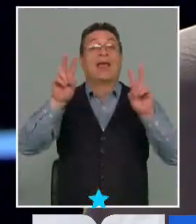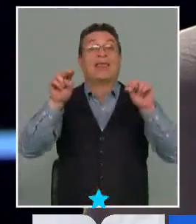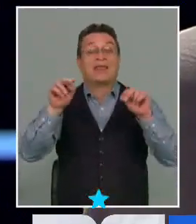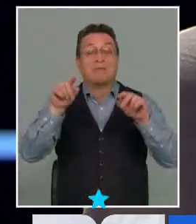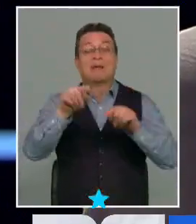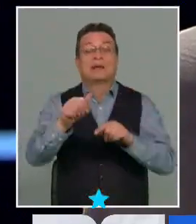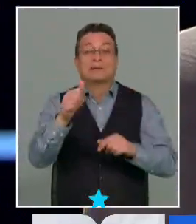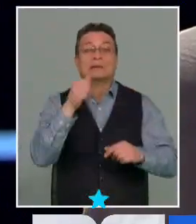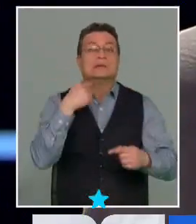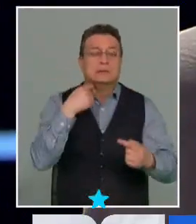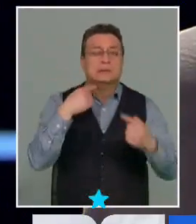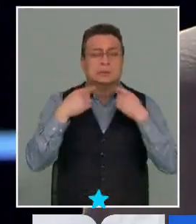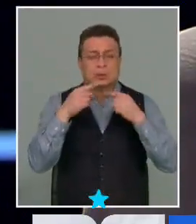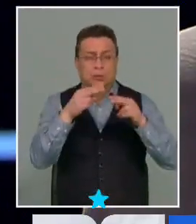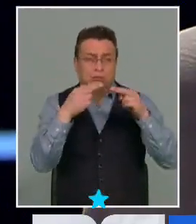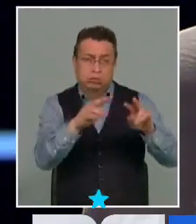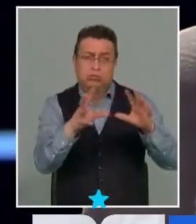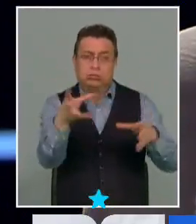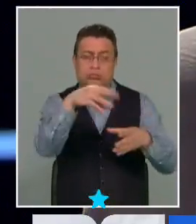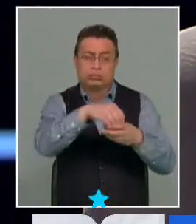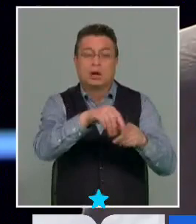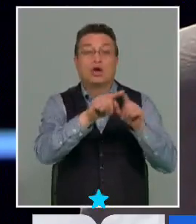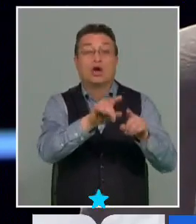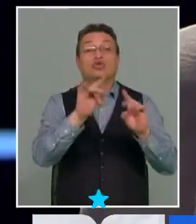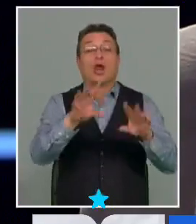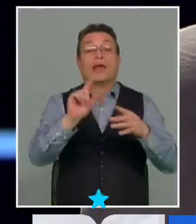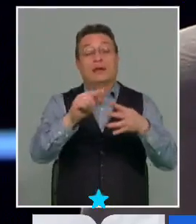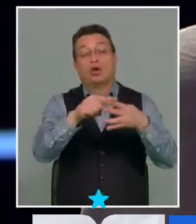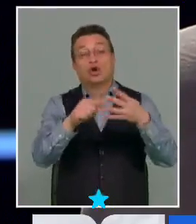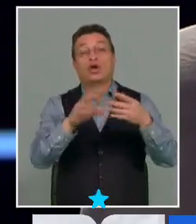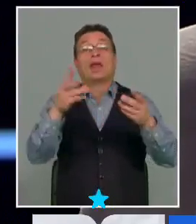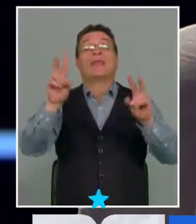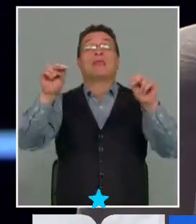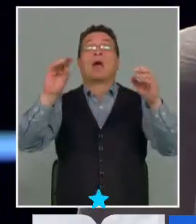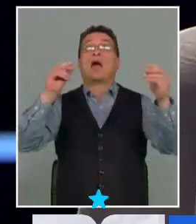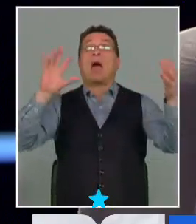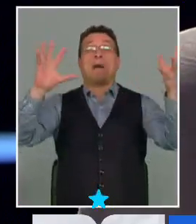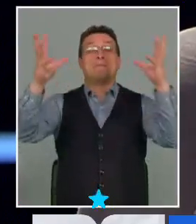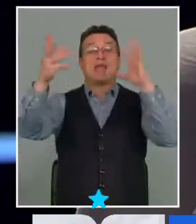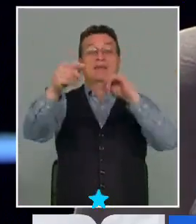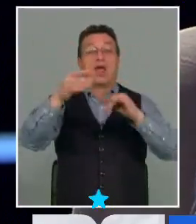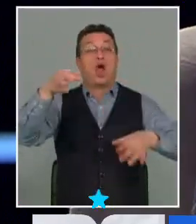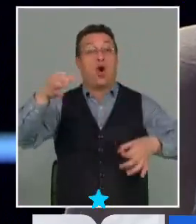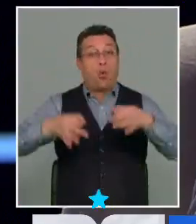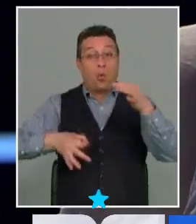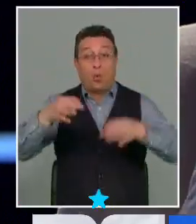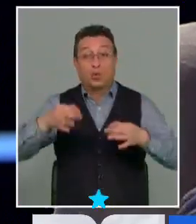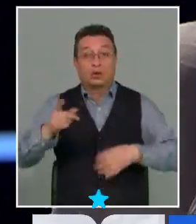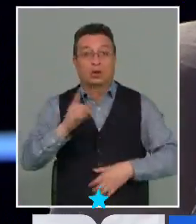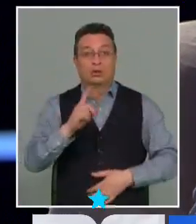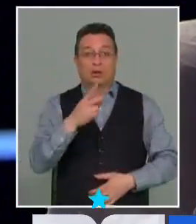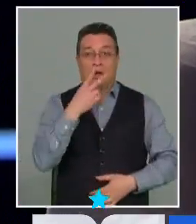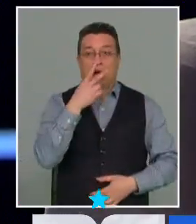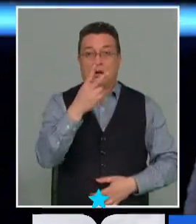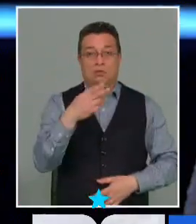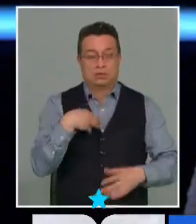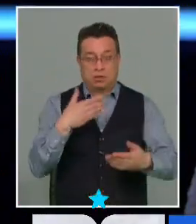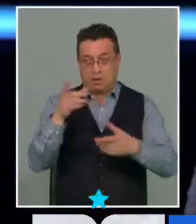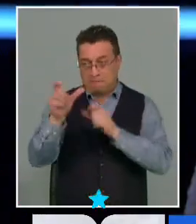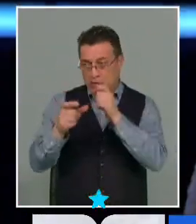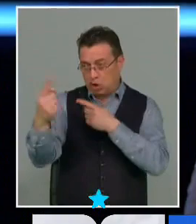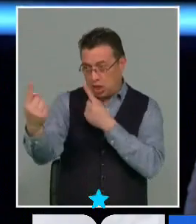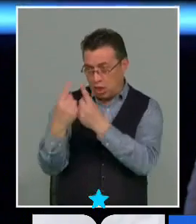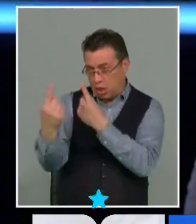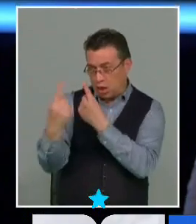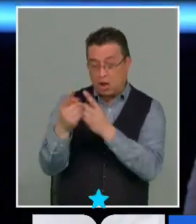las faltas y también va a abordar otro aspecto que tiene que ver con el medio ambiente o la justicia no lo tenemos que ver entre las relaciones de las personas